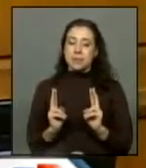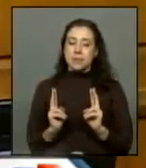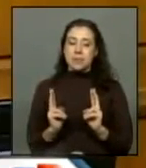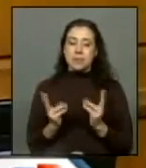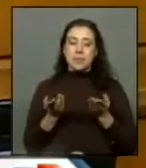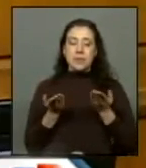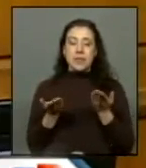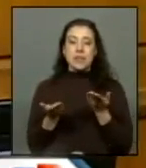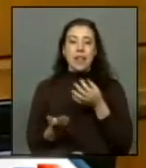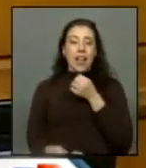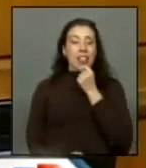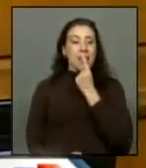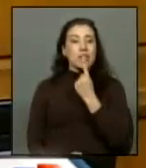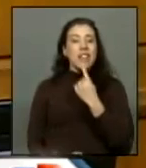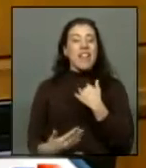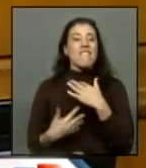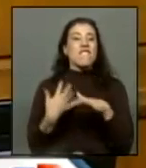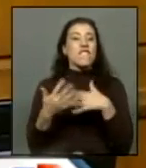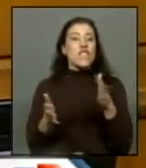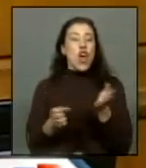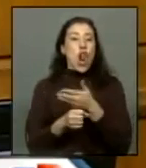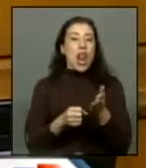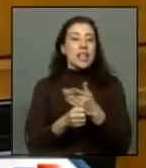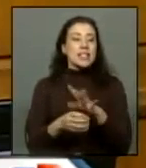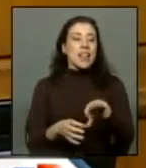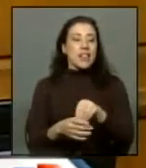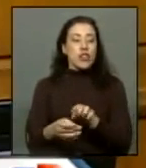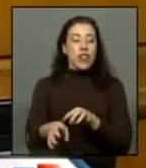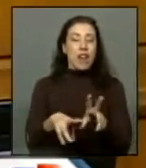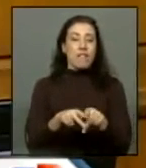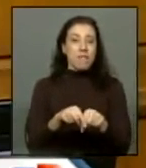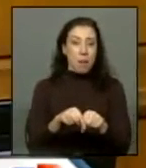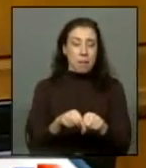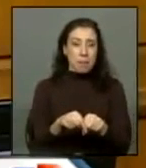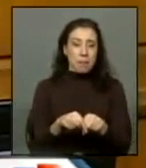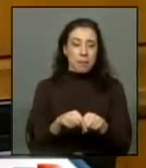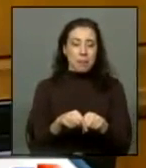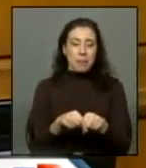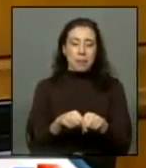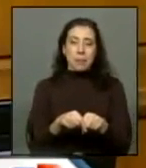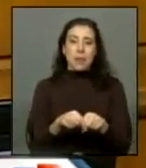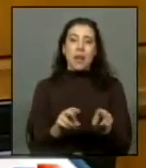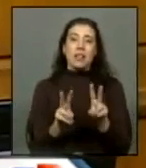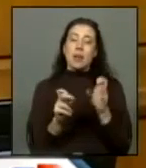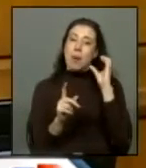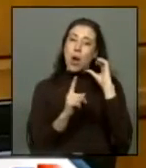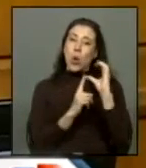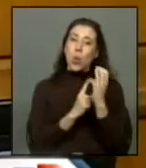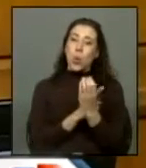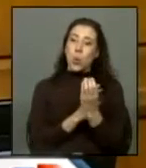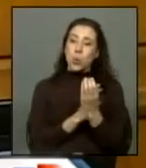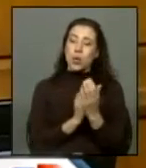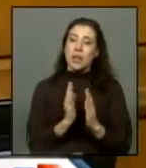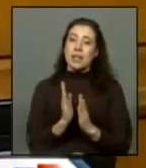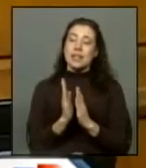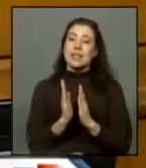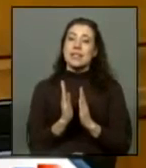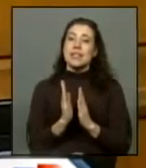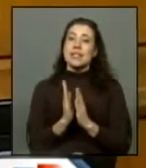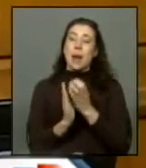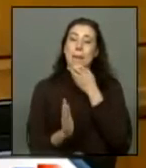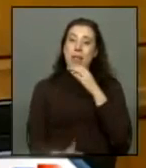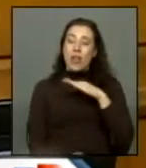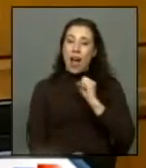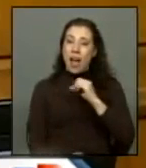atender denuncias de violencia intrafamiliar, que son bastante frecuentes por un tema cultural en San Pedro. Sin